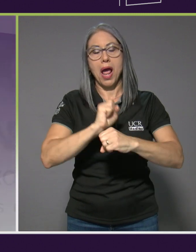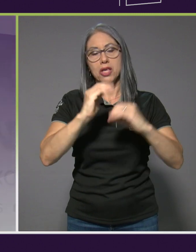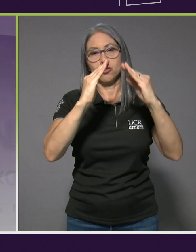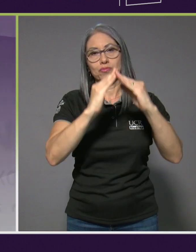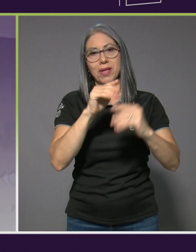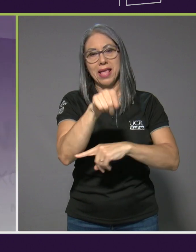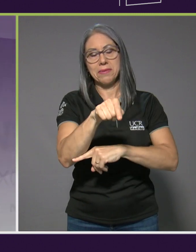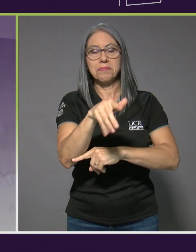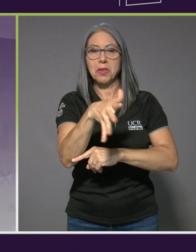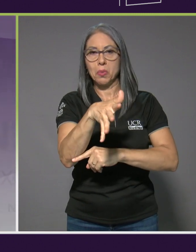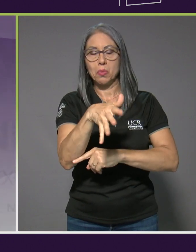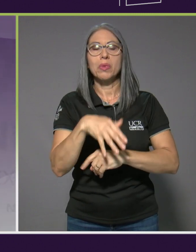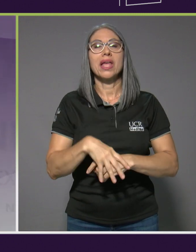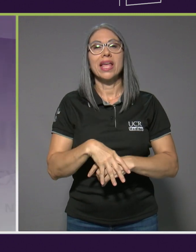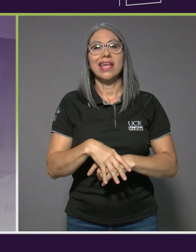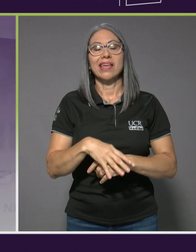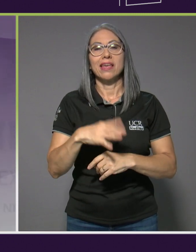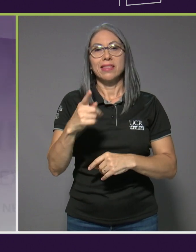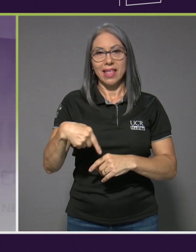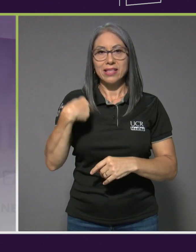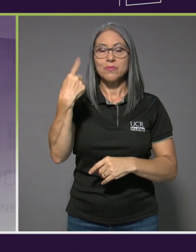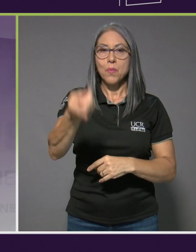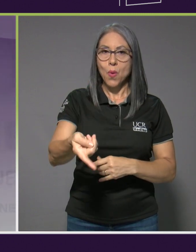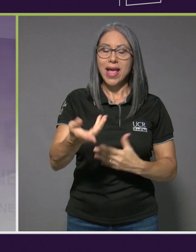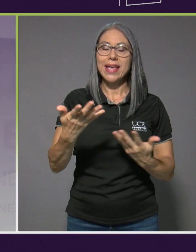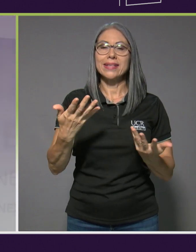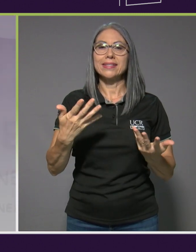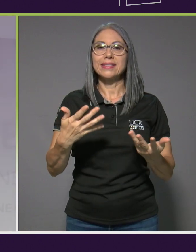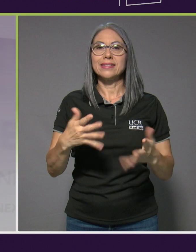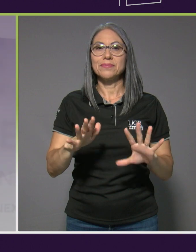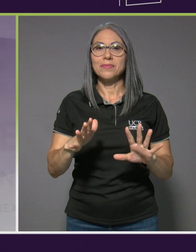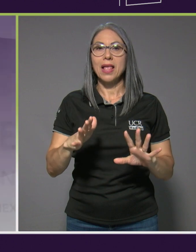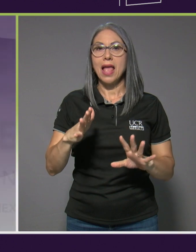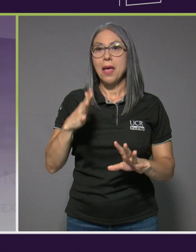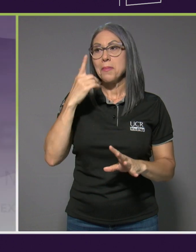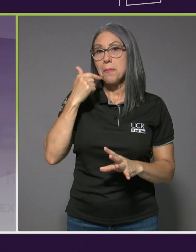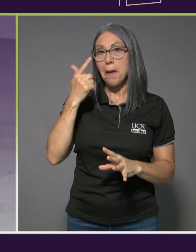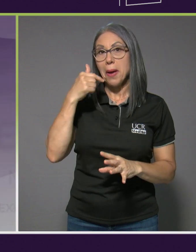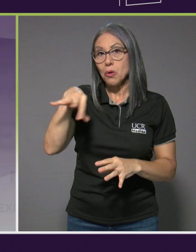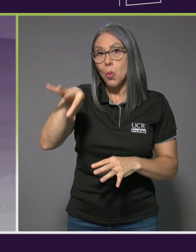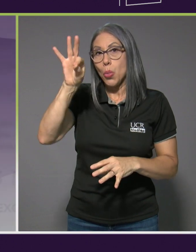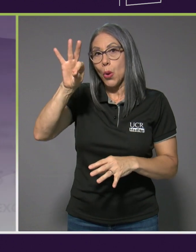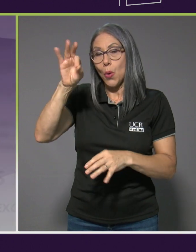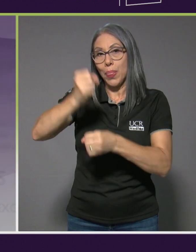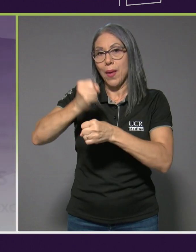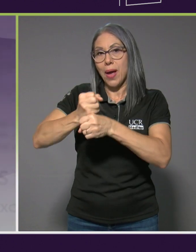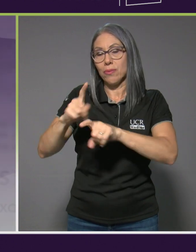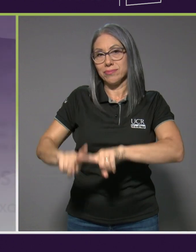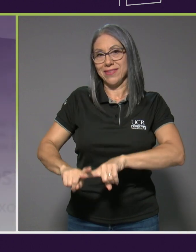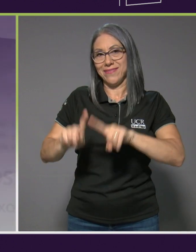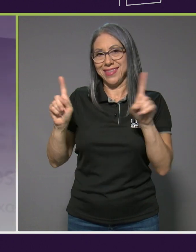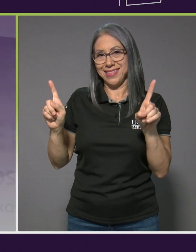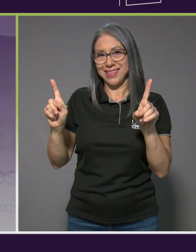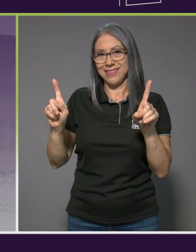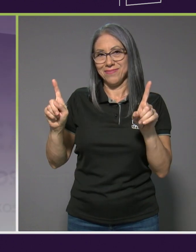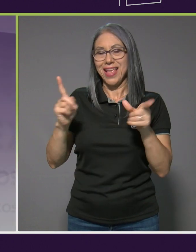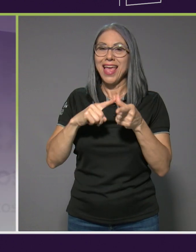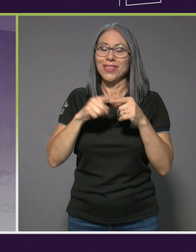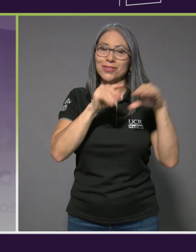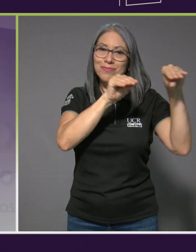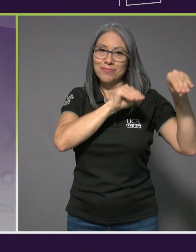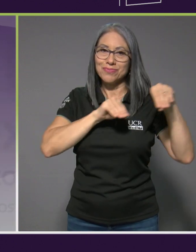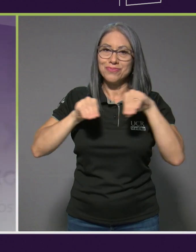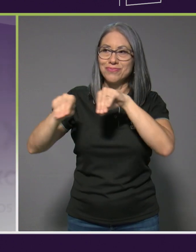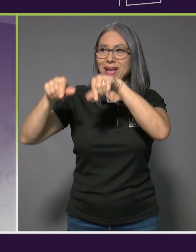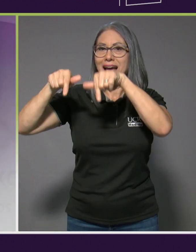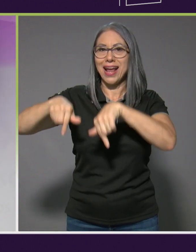años. Y después mi papá se consiguió otro trabajo y nos fuimos a vivir acá acá